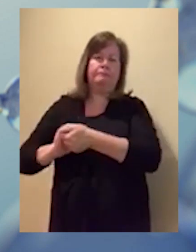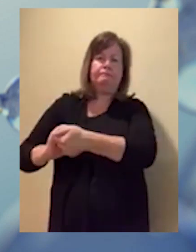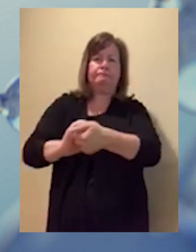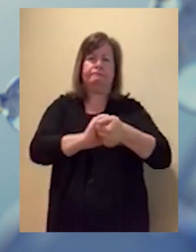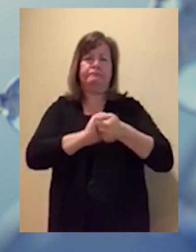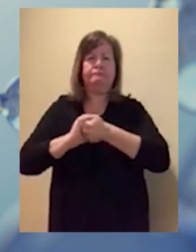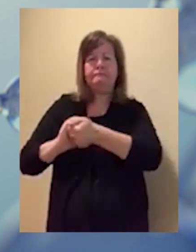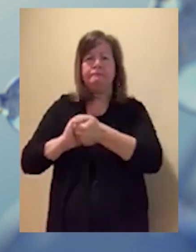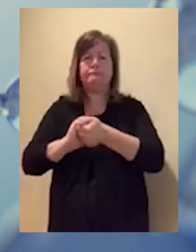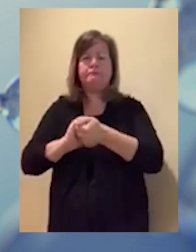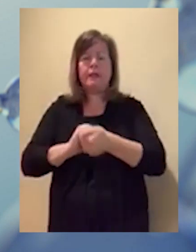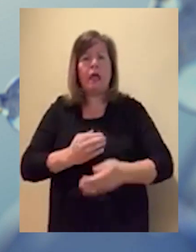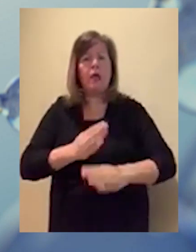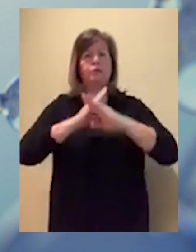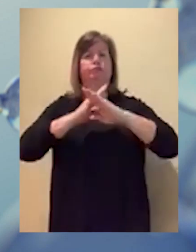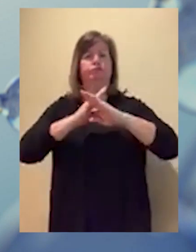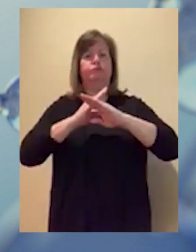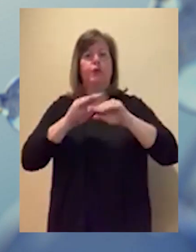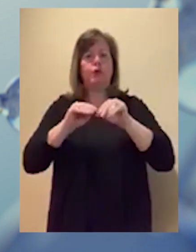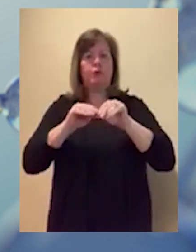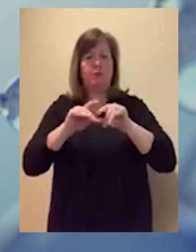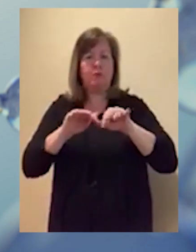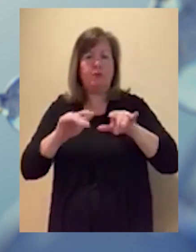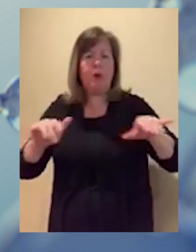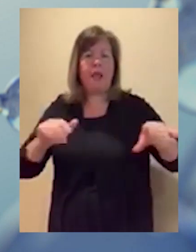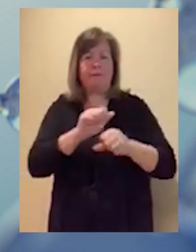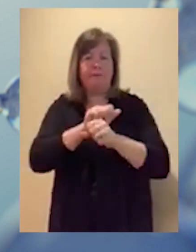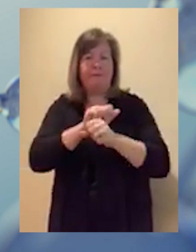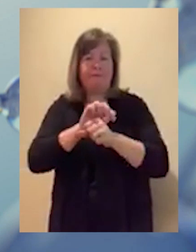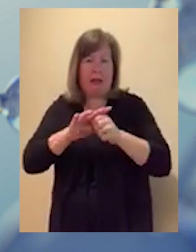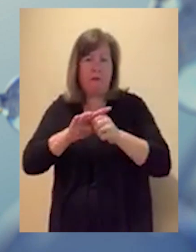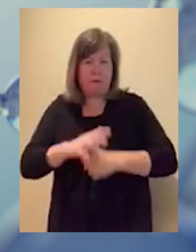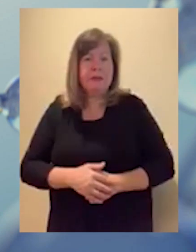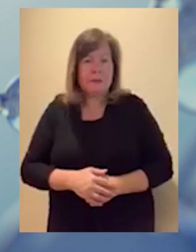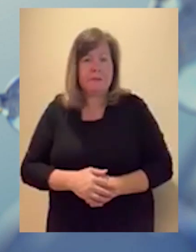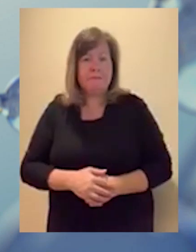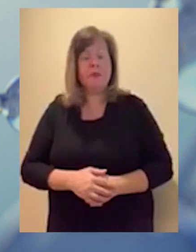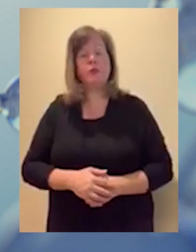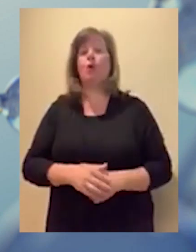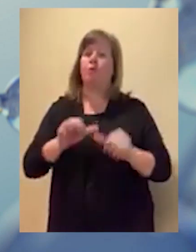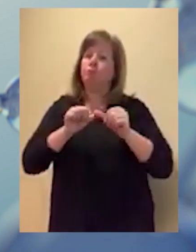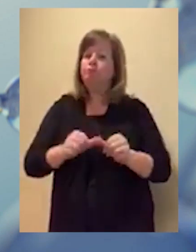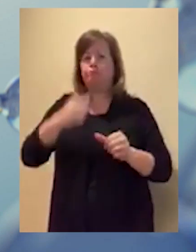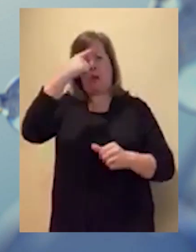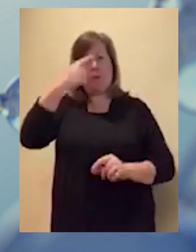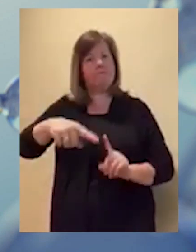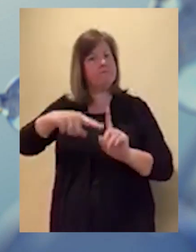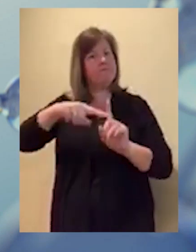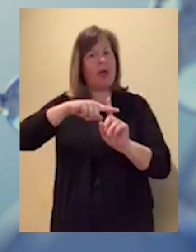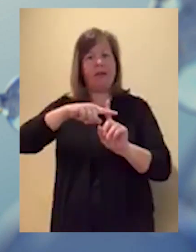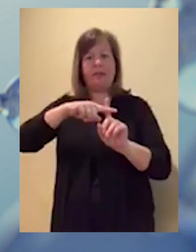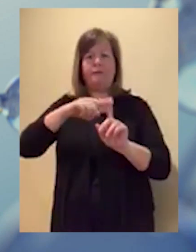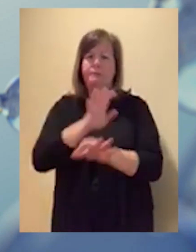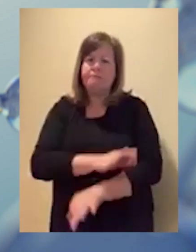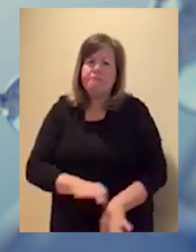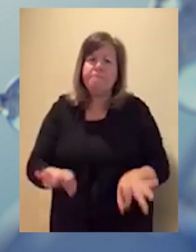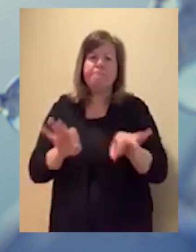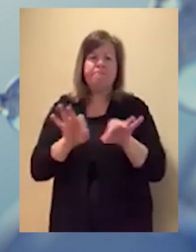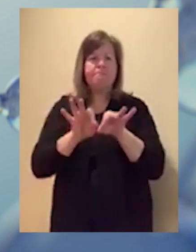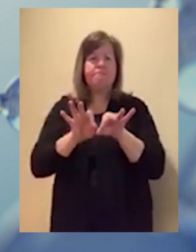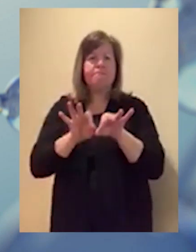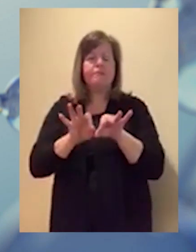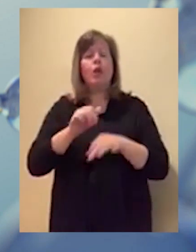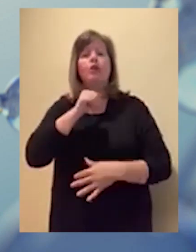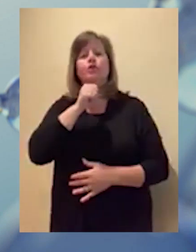nuevo. Para hacer eso va a requerir que todos nos inclinemos juntos y trabajemos juntos dificultando la